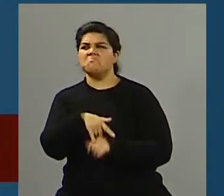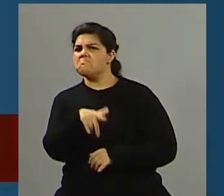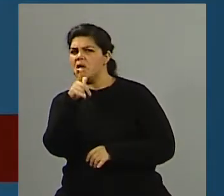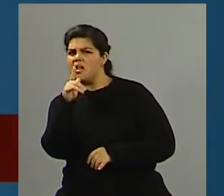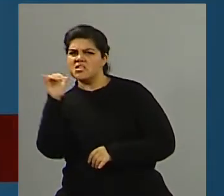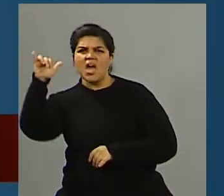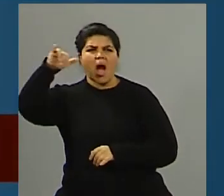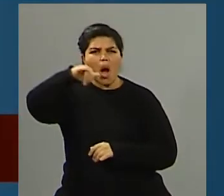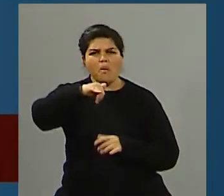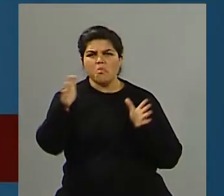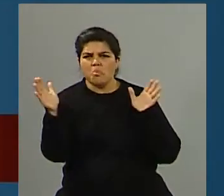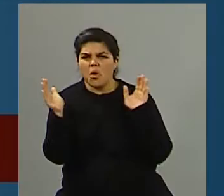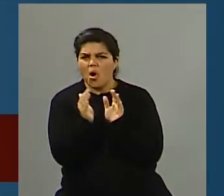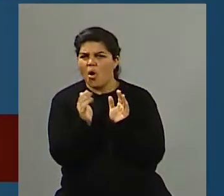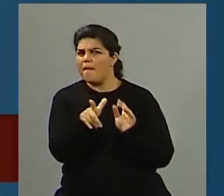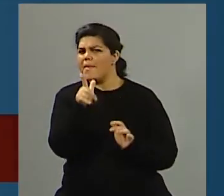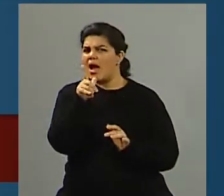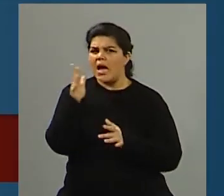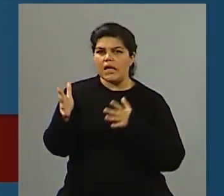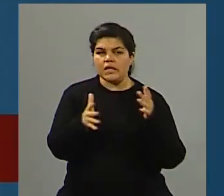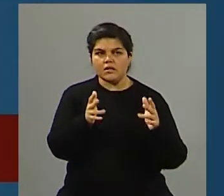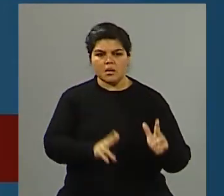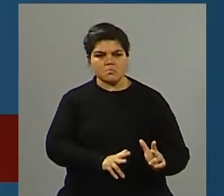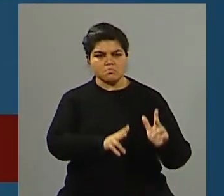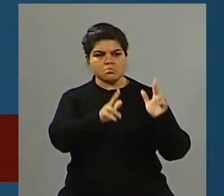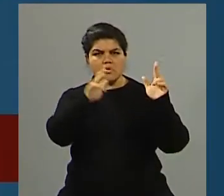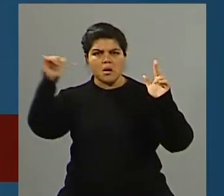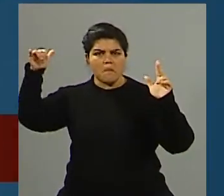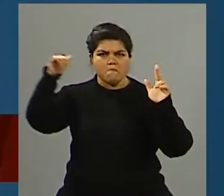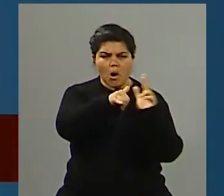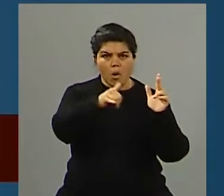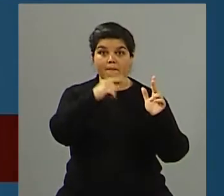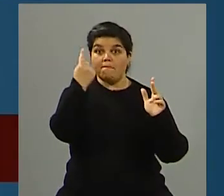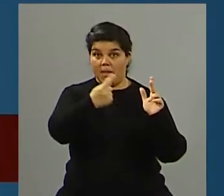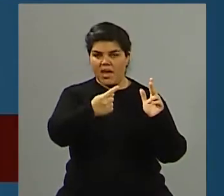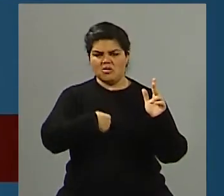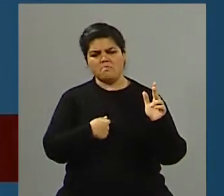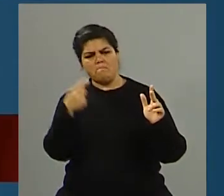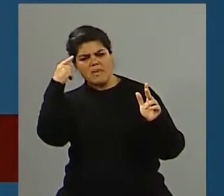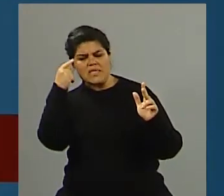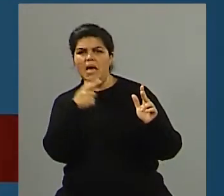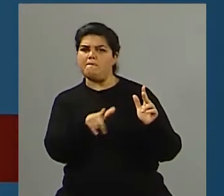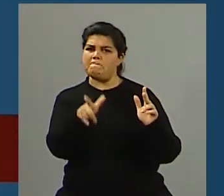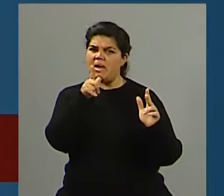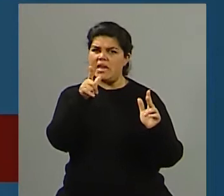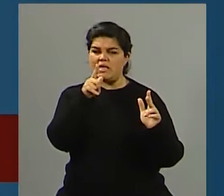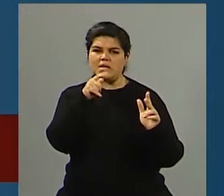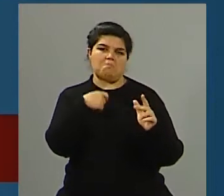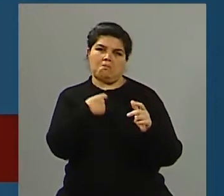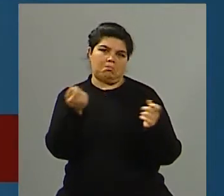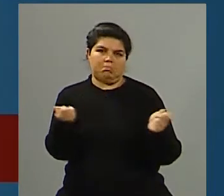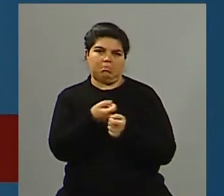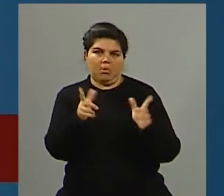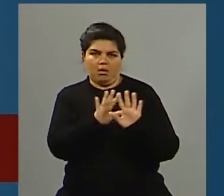chocado el primero cuando se vieron el segundo, que todos creo que lo vimos en CNN, en directo. Bueno,